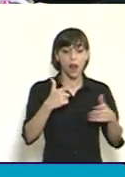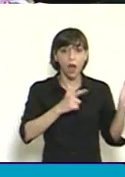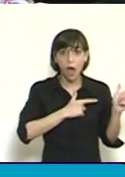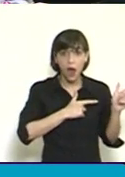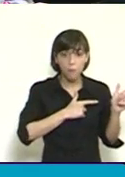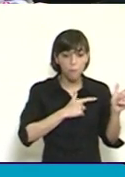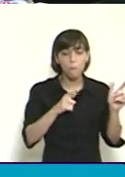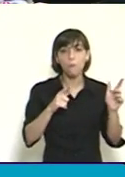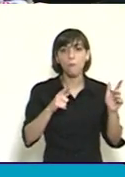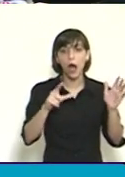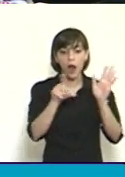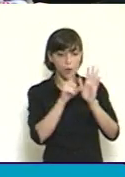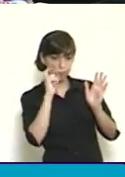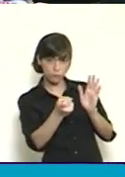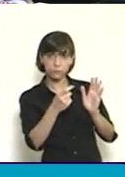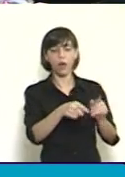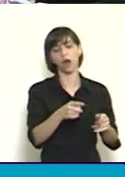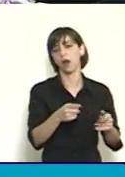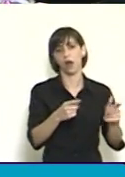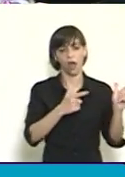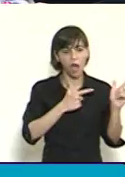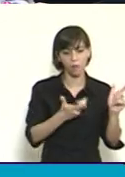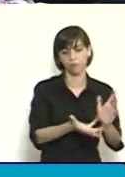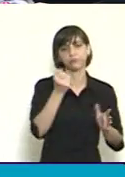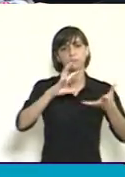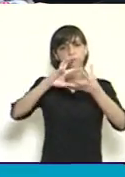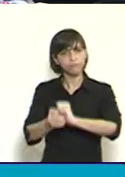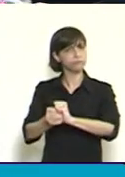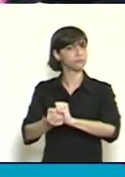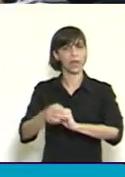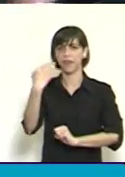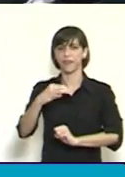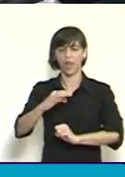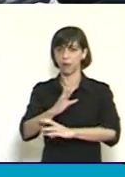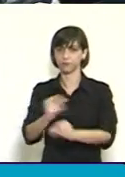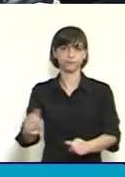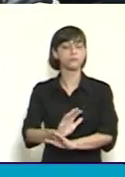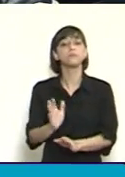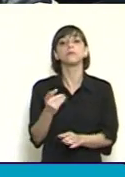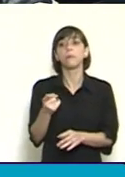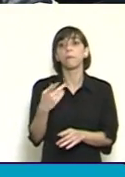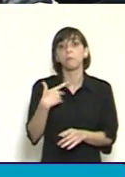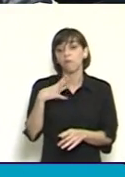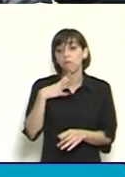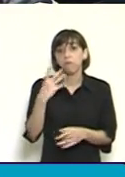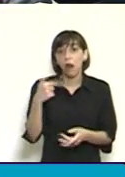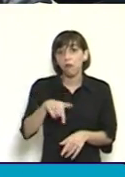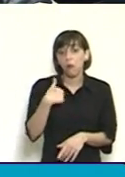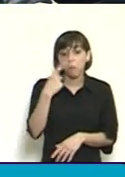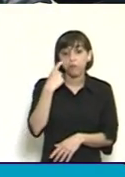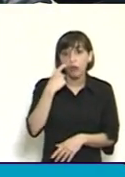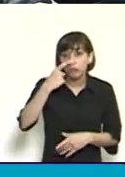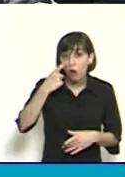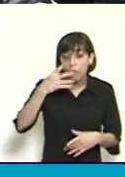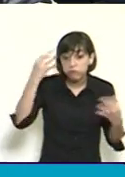Cuando uno ve las causas judiciales y las analiza, nunca queda claro que ese circuito se complete hasta lo que la ley establece